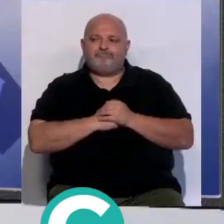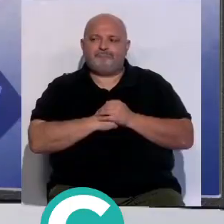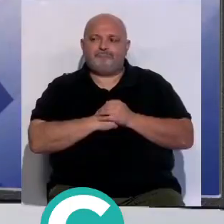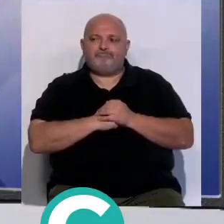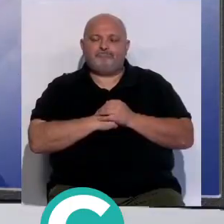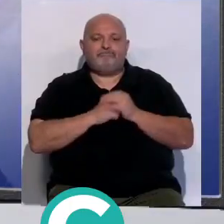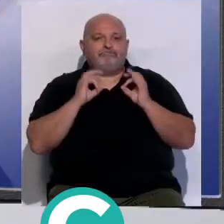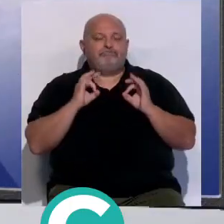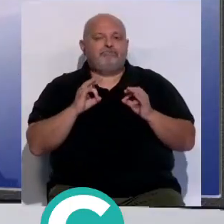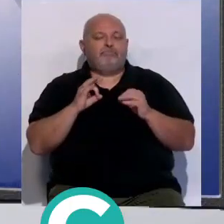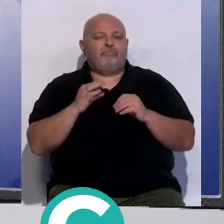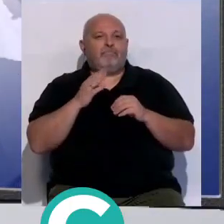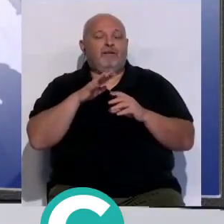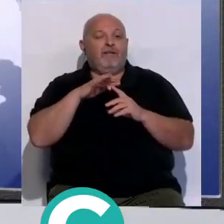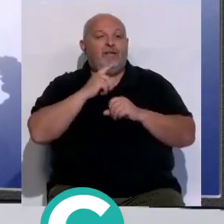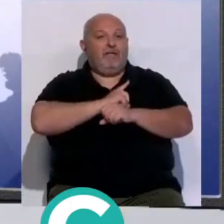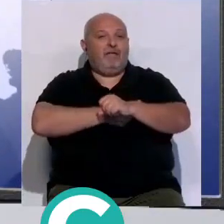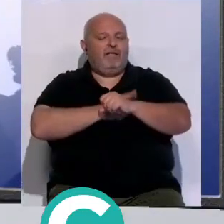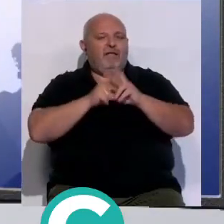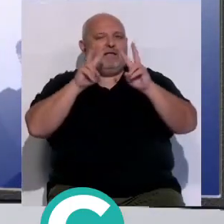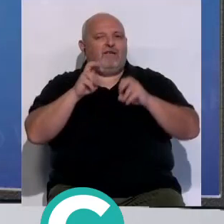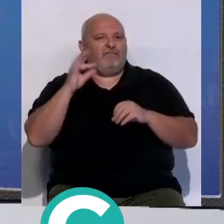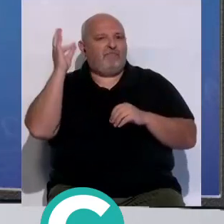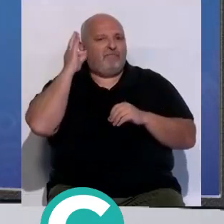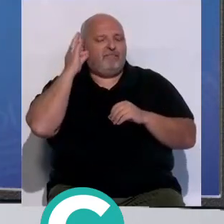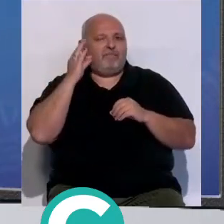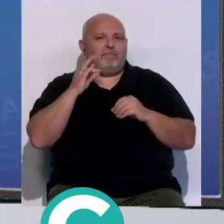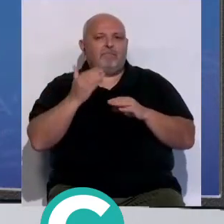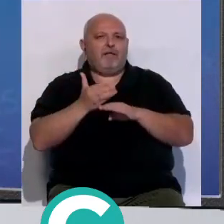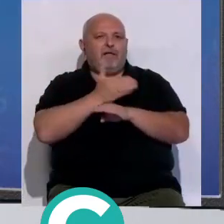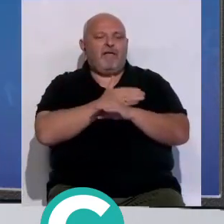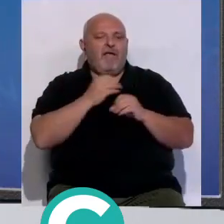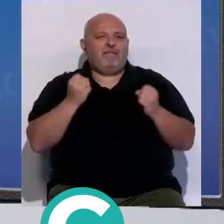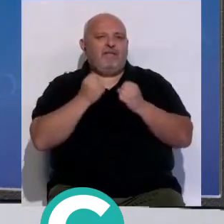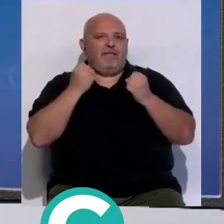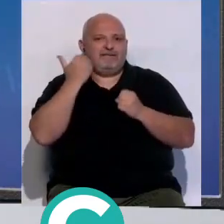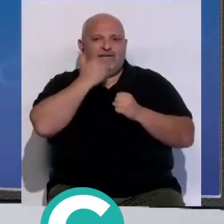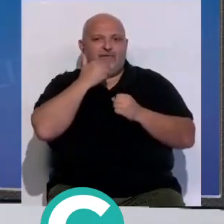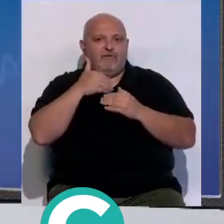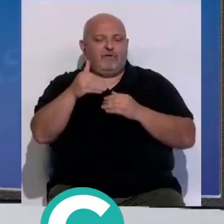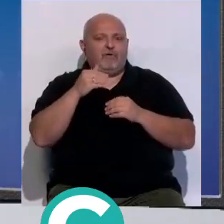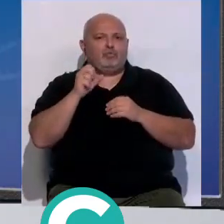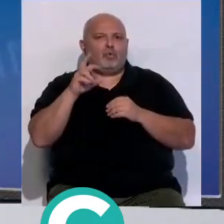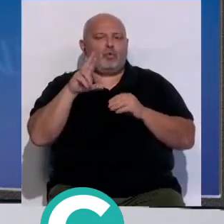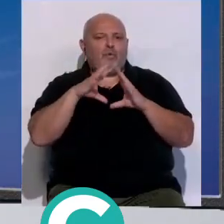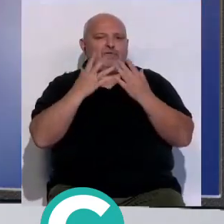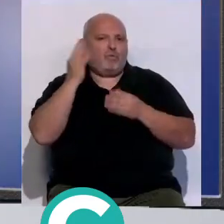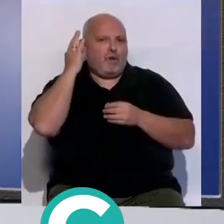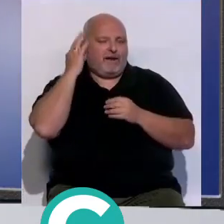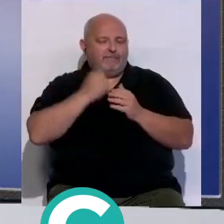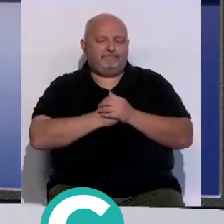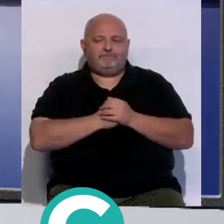y nos quedamos ahora en el ámbito deportivo pero en clave femenina con la previa de la actividad de este sábado Tour Universo Mujer